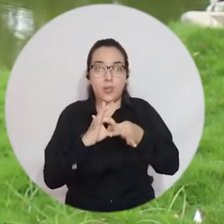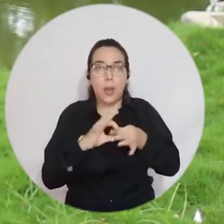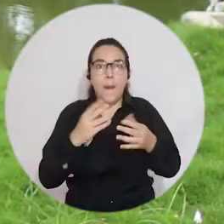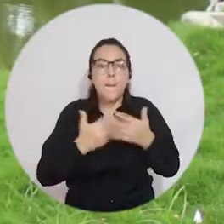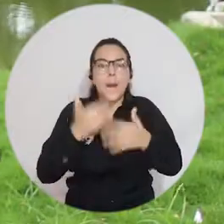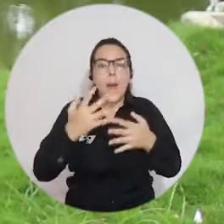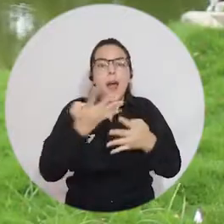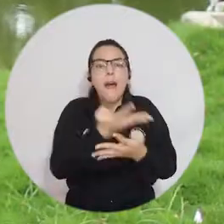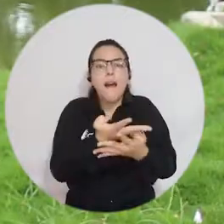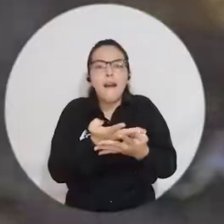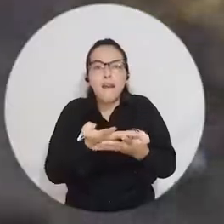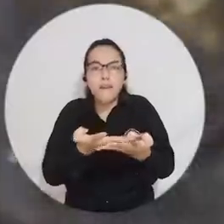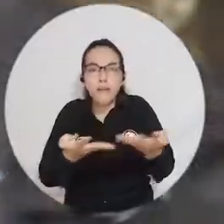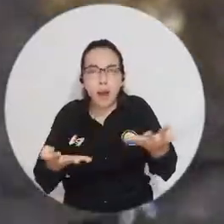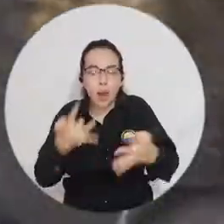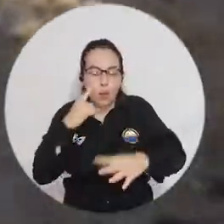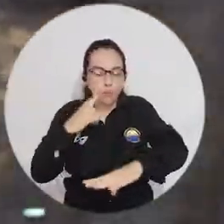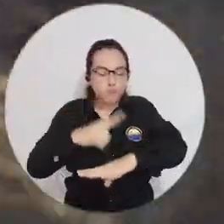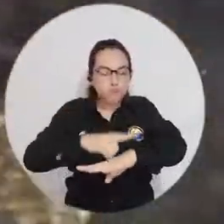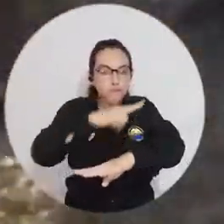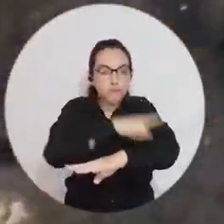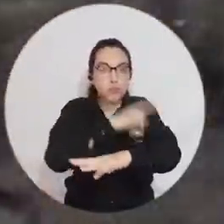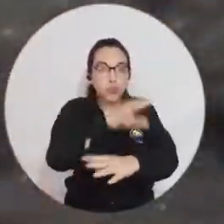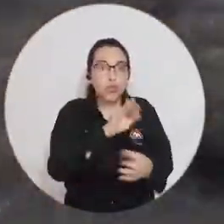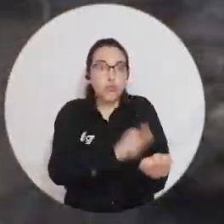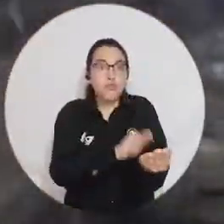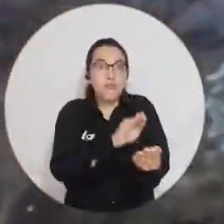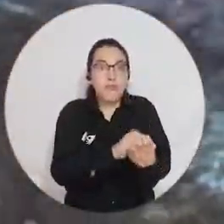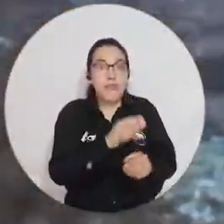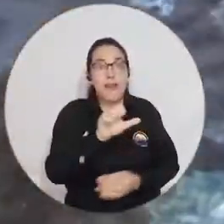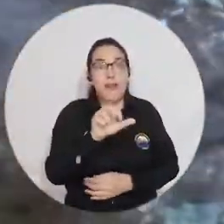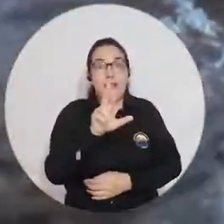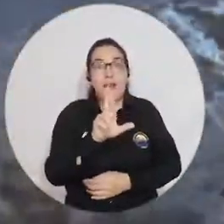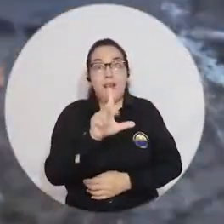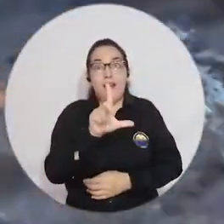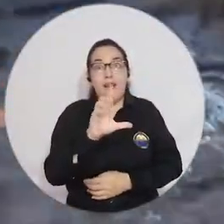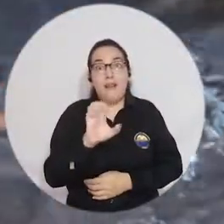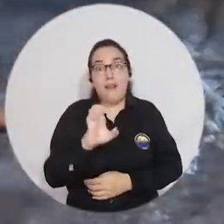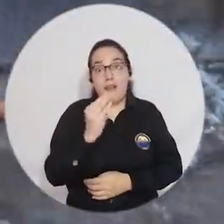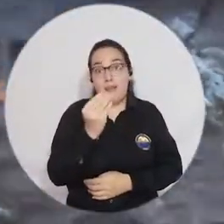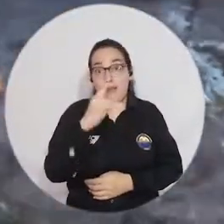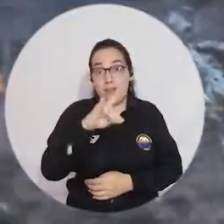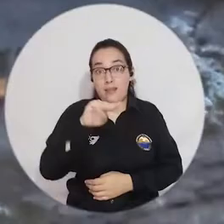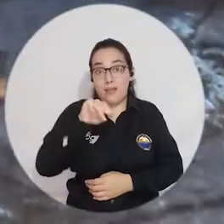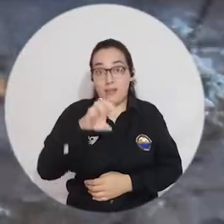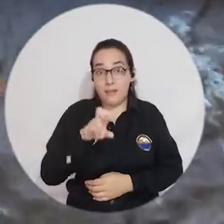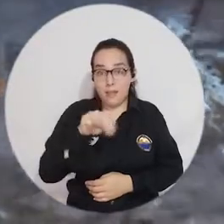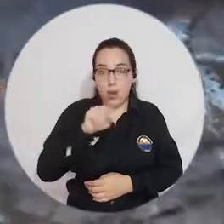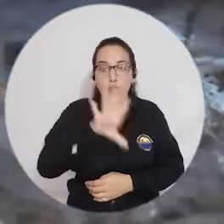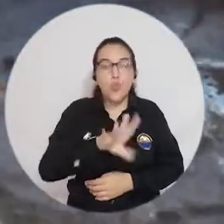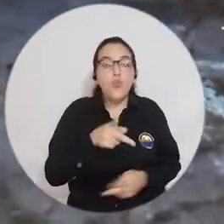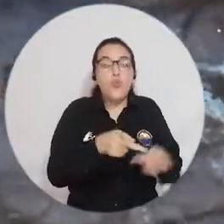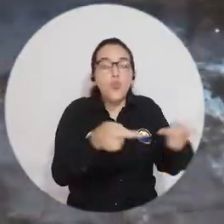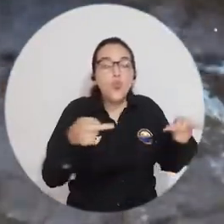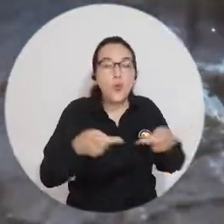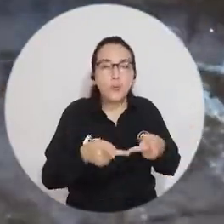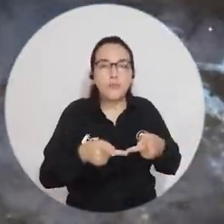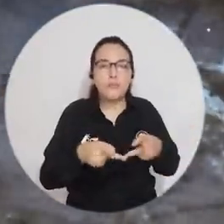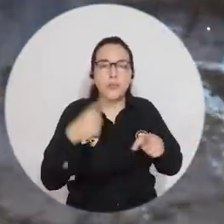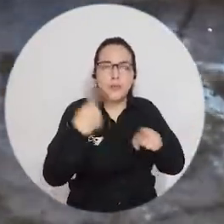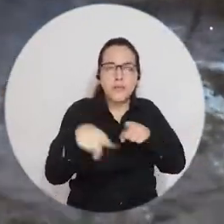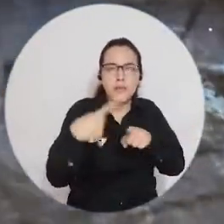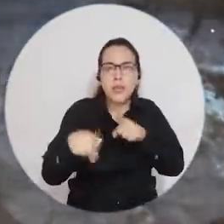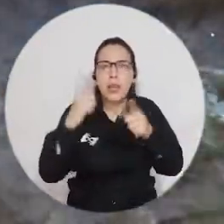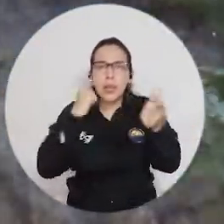para conformar una red que vela por la conservación de ranas arlequines en su área de distribución, en el cual hay